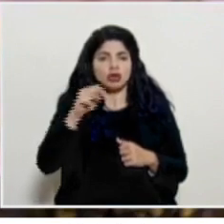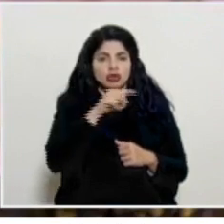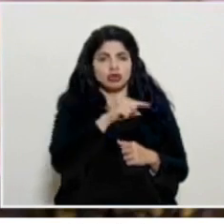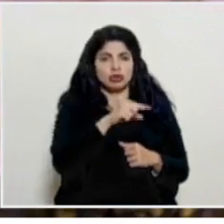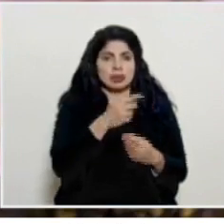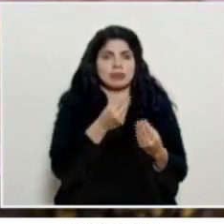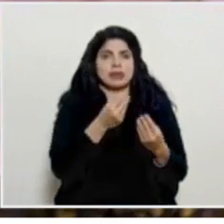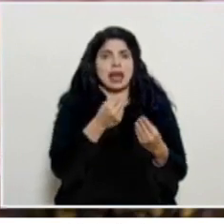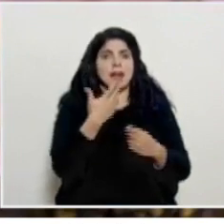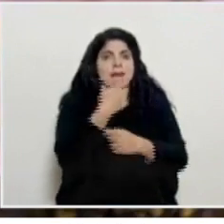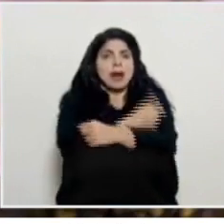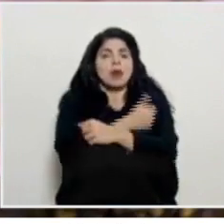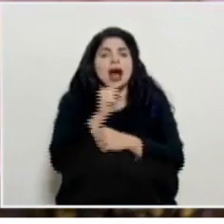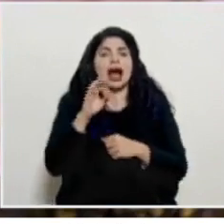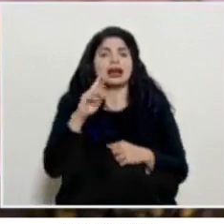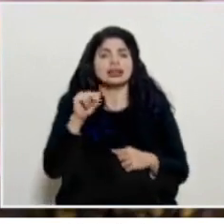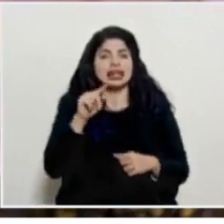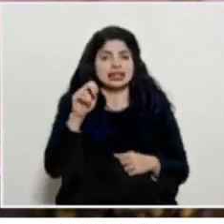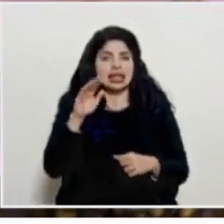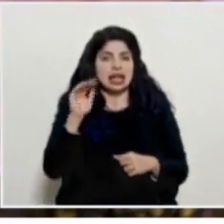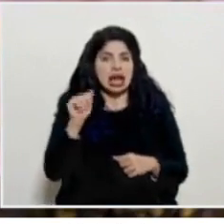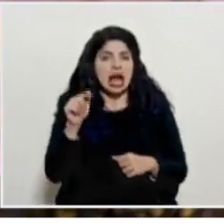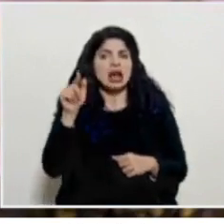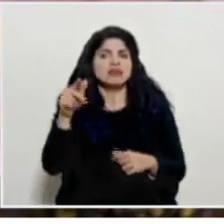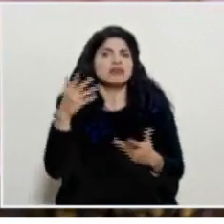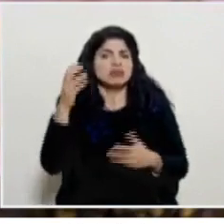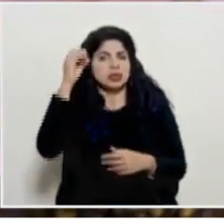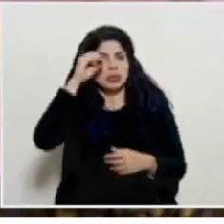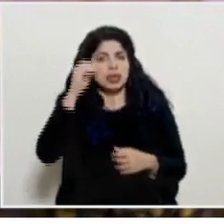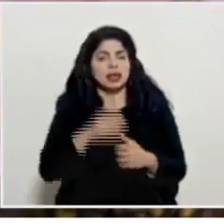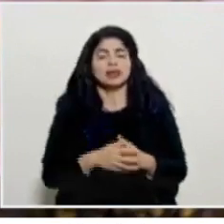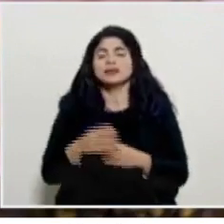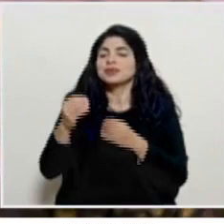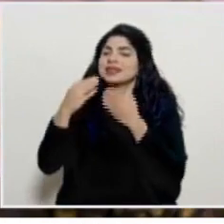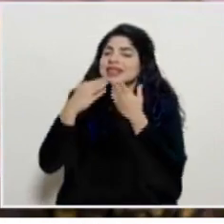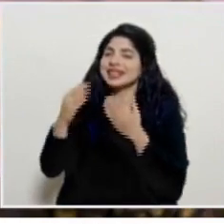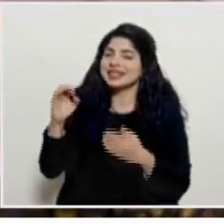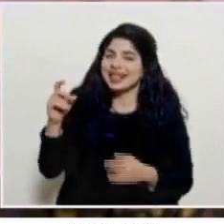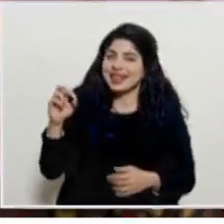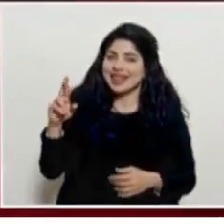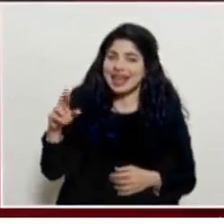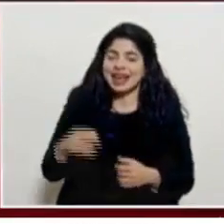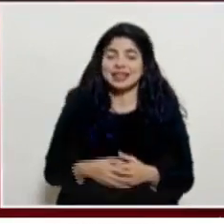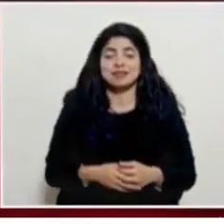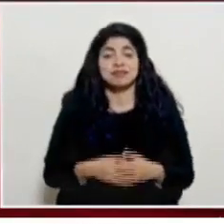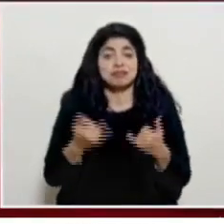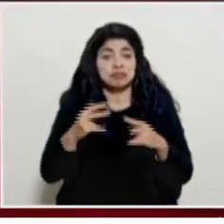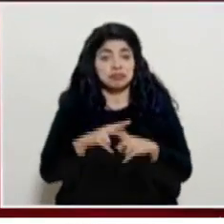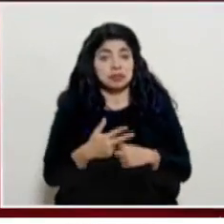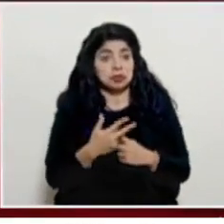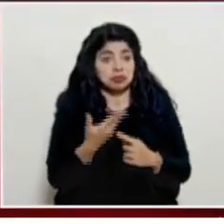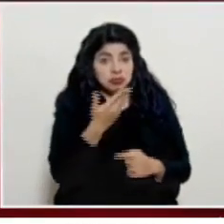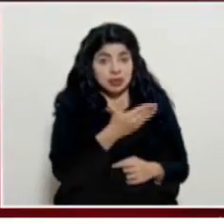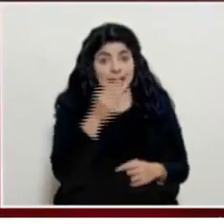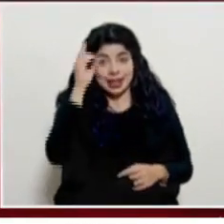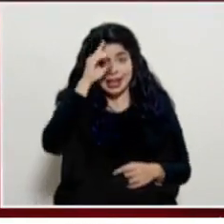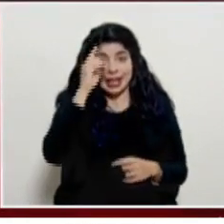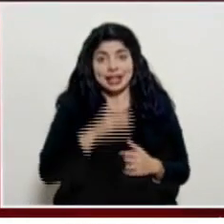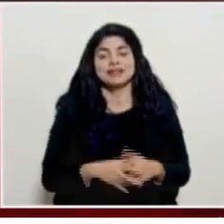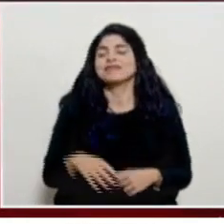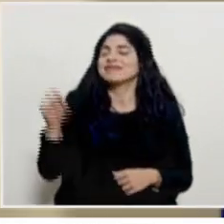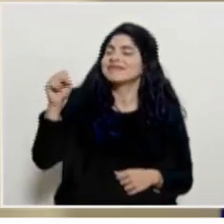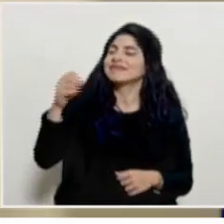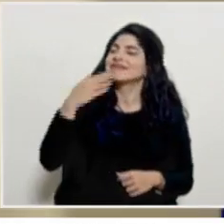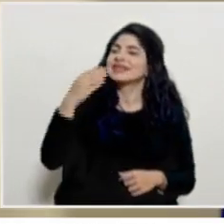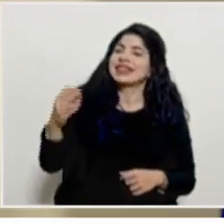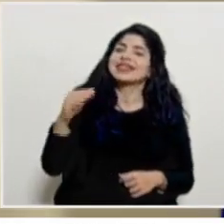de AstraZeneca ¿cuál es la posición de ustedes? Muchas gracias Muchas gracias a usted don Edgar Iniciamos con don Daniel Sí,